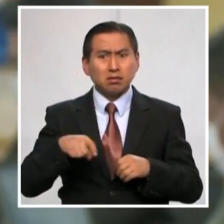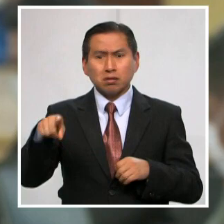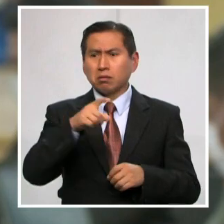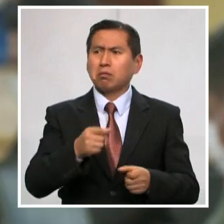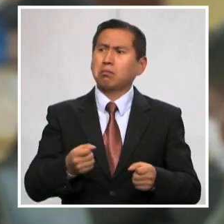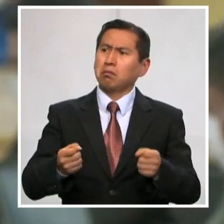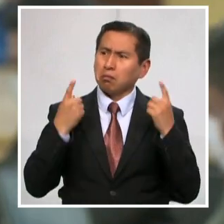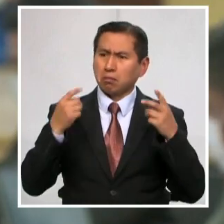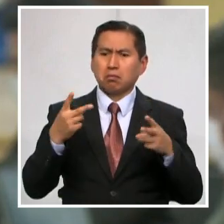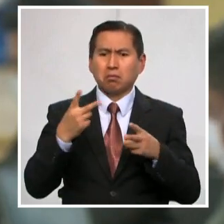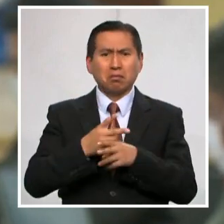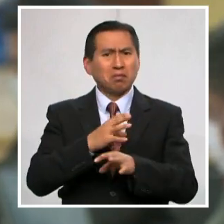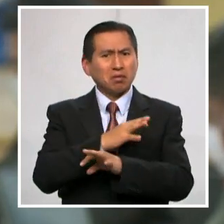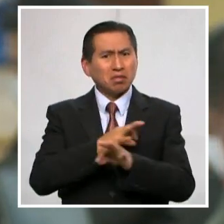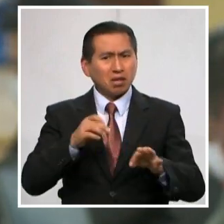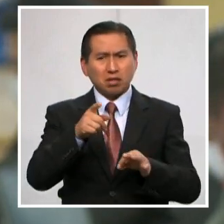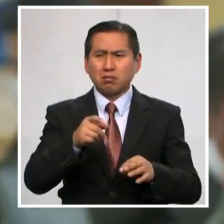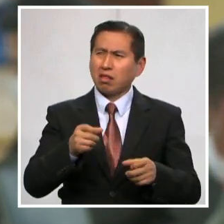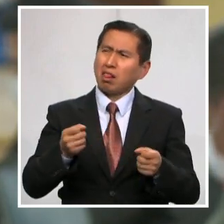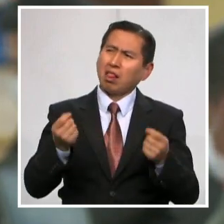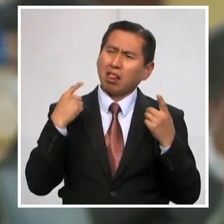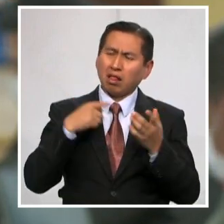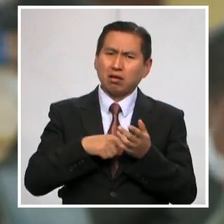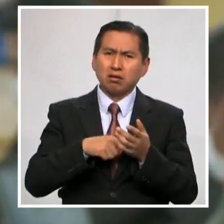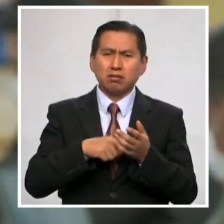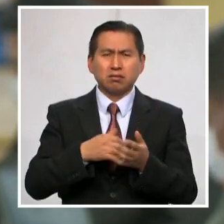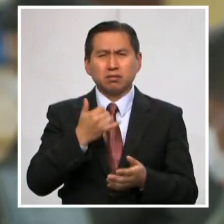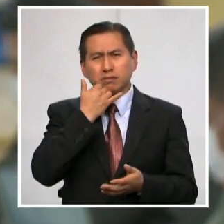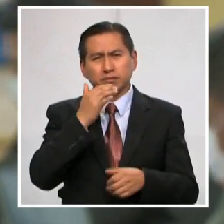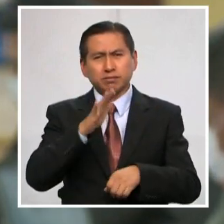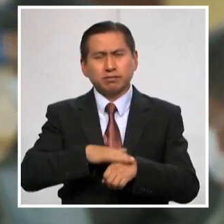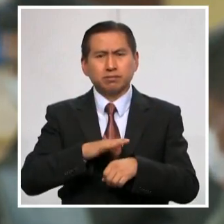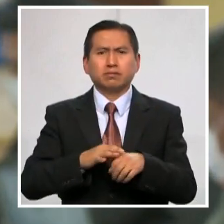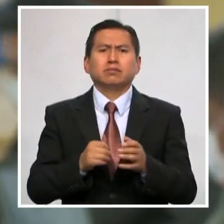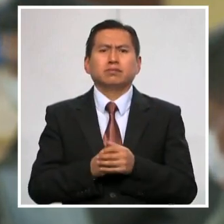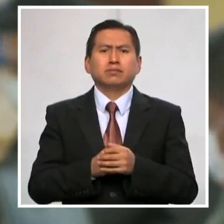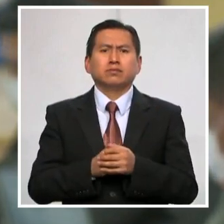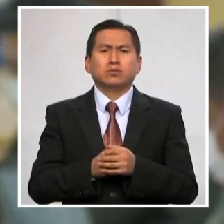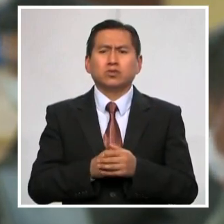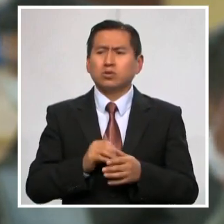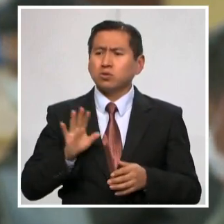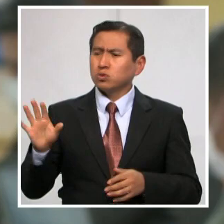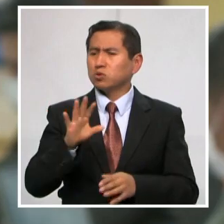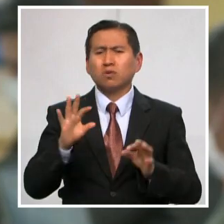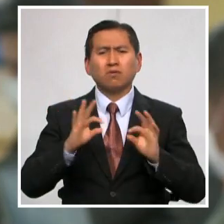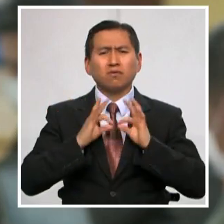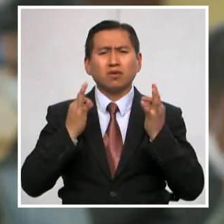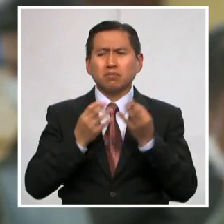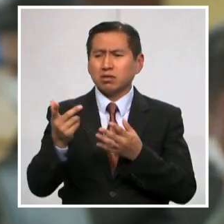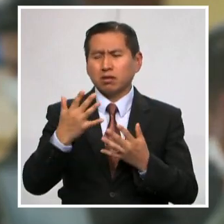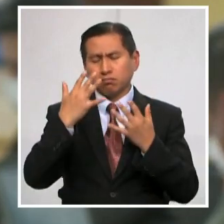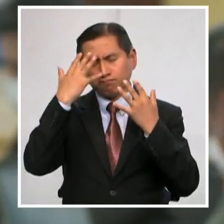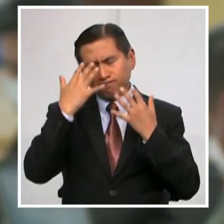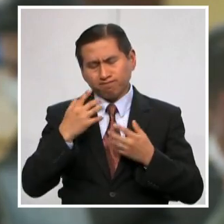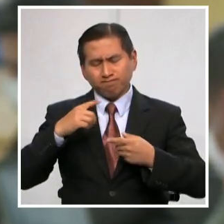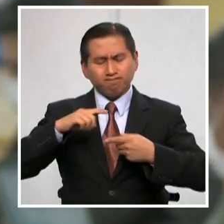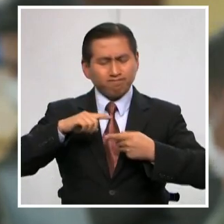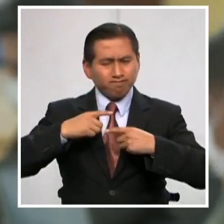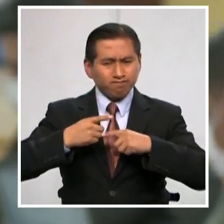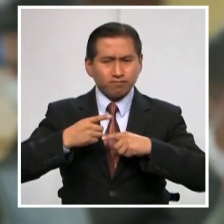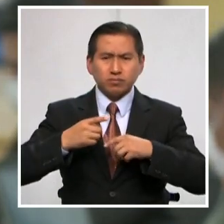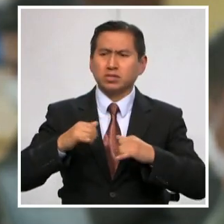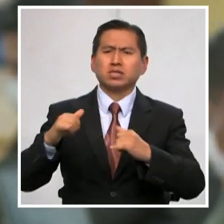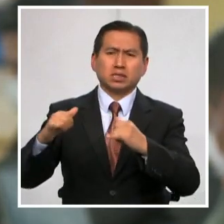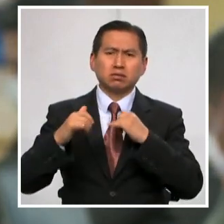al máximo cumpliendo la cuarentena. Comparto el dolor profundo de las familias que han perdido a sus seres